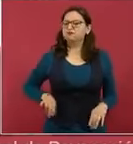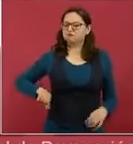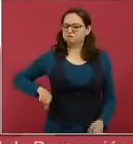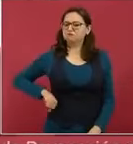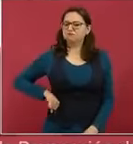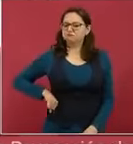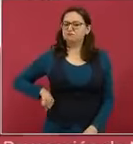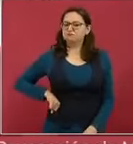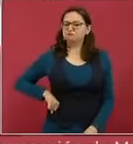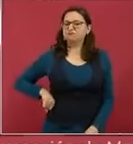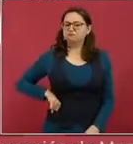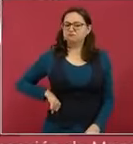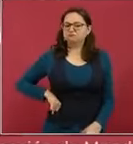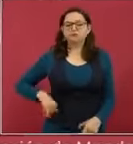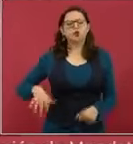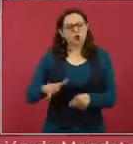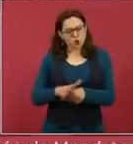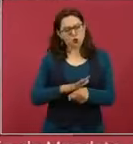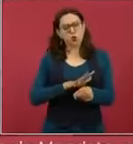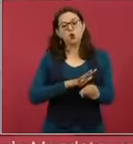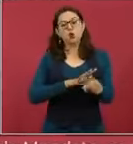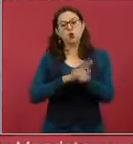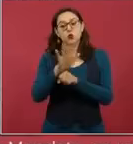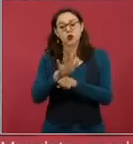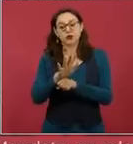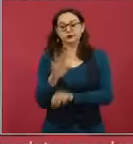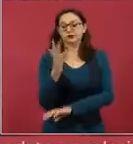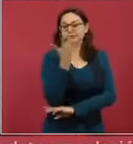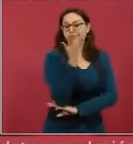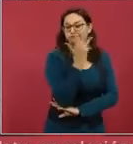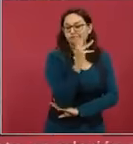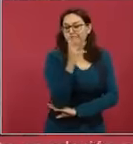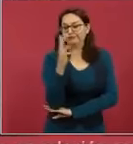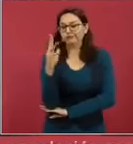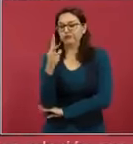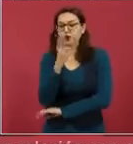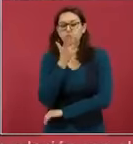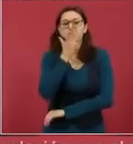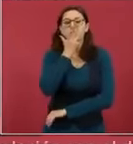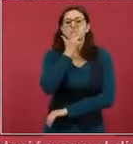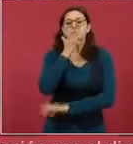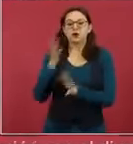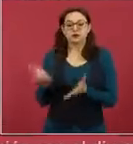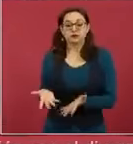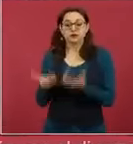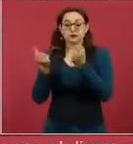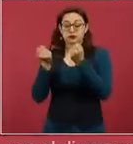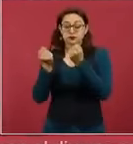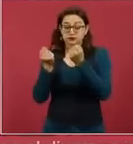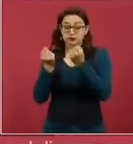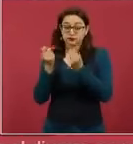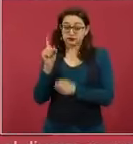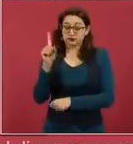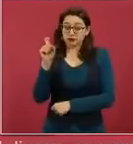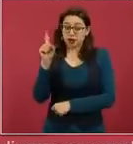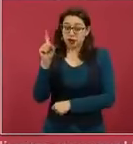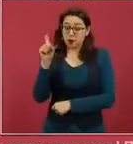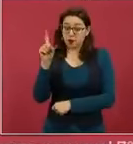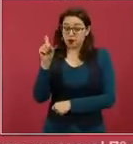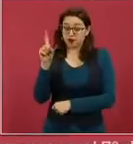el rescate del medio ambiente, sobre todo del agua, de los